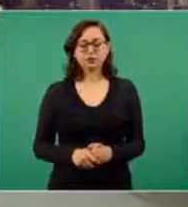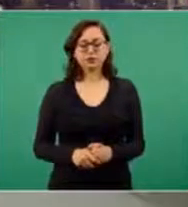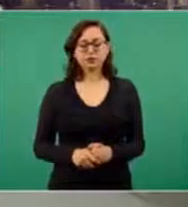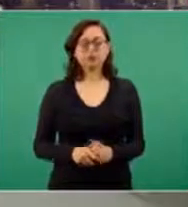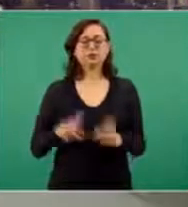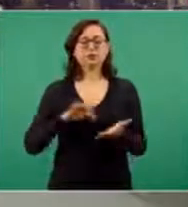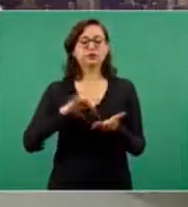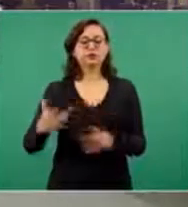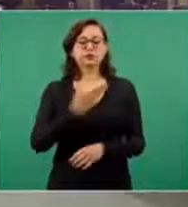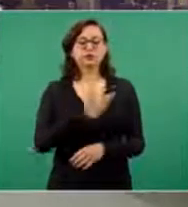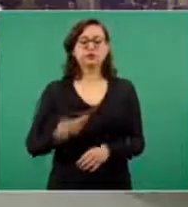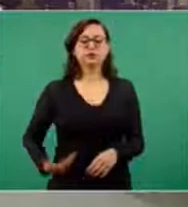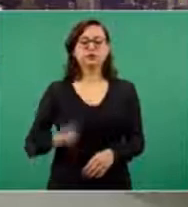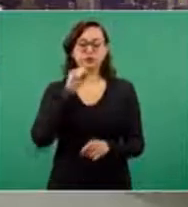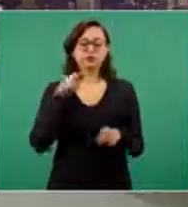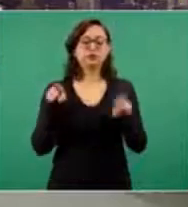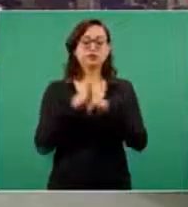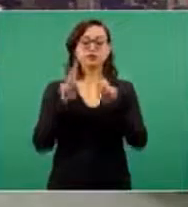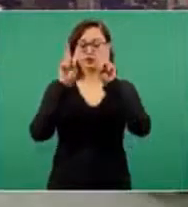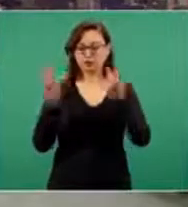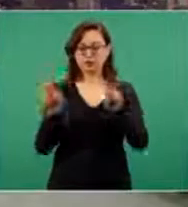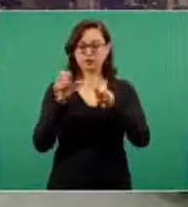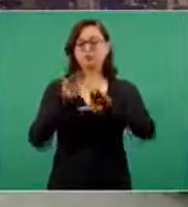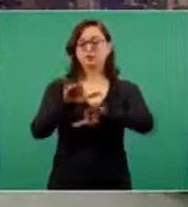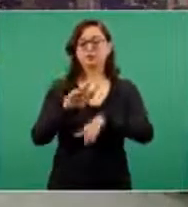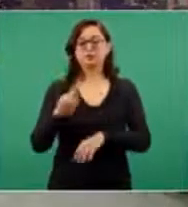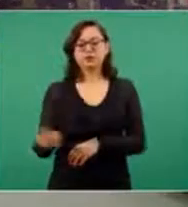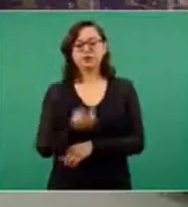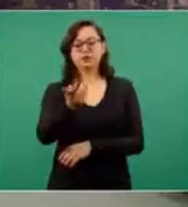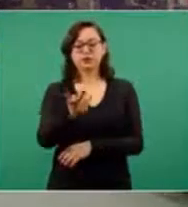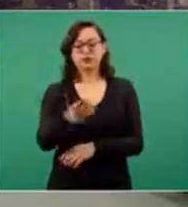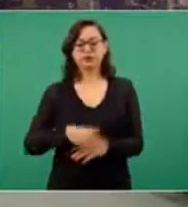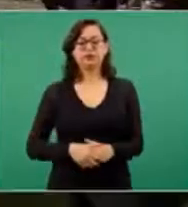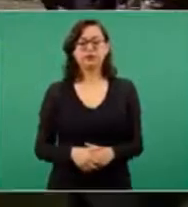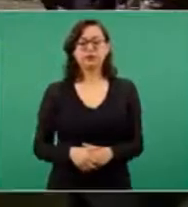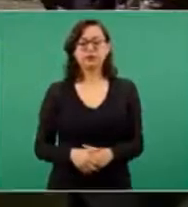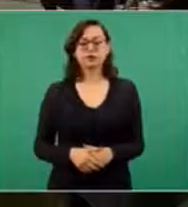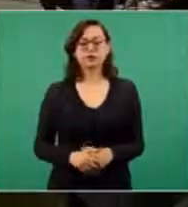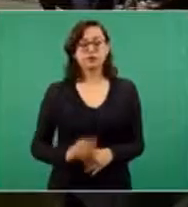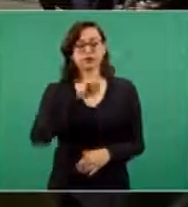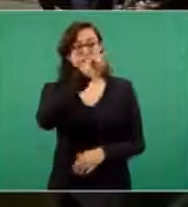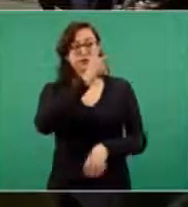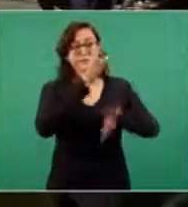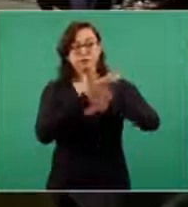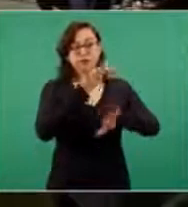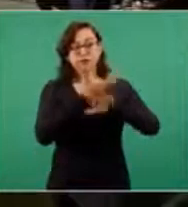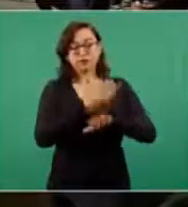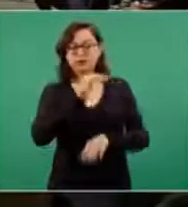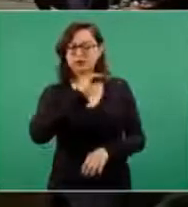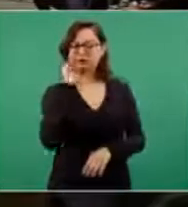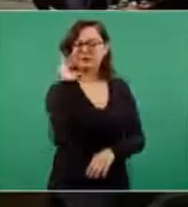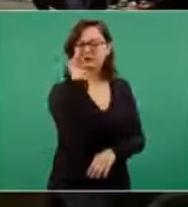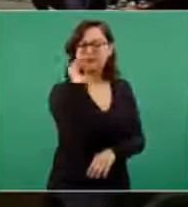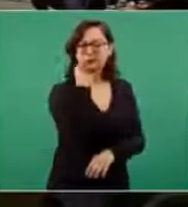Gracias, presidente. Sobre este mismo tema, preguntarle en qué términos se dé esta comunicación al gobierno de Estados Unidos, esta nota diplomática, si hay una